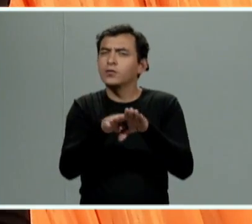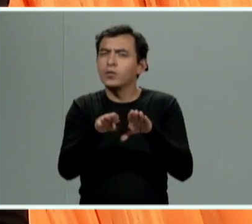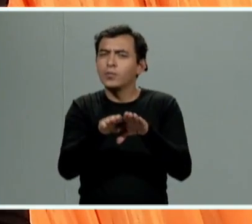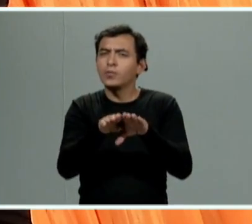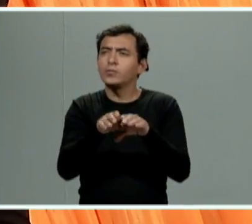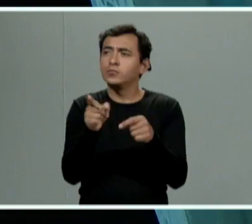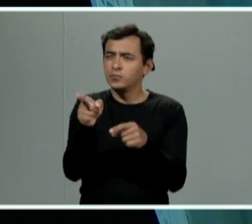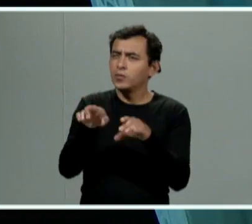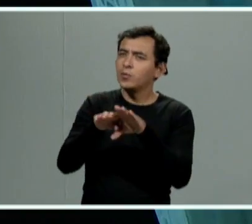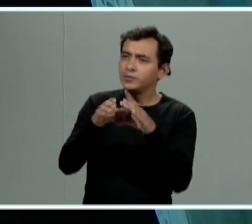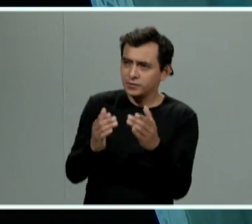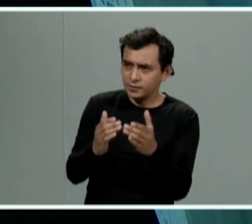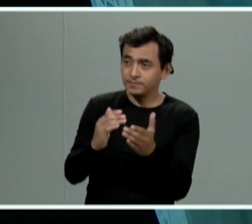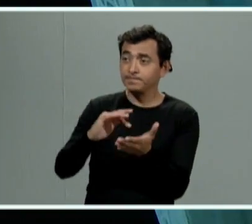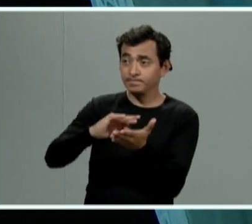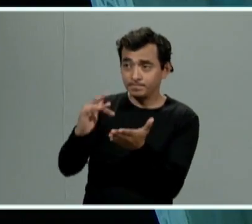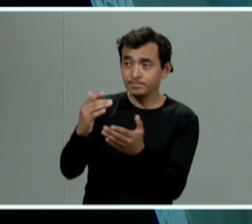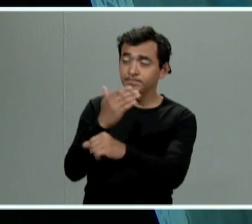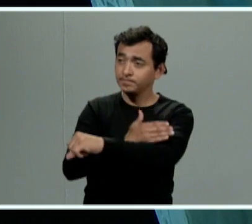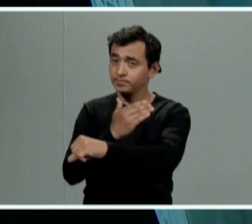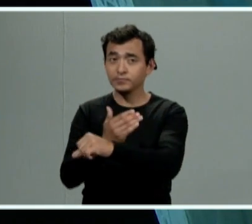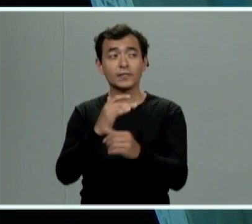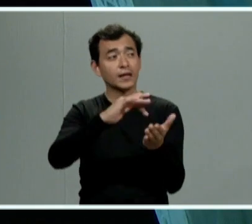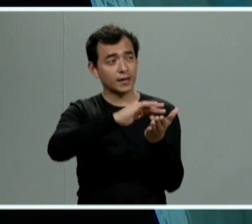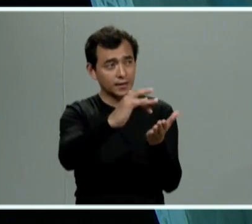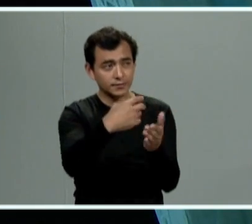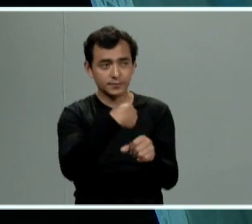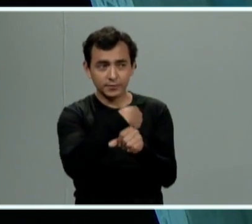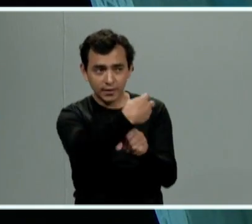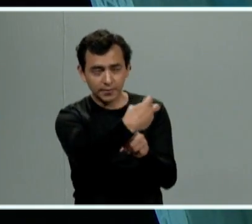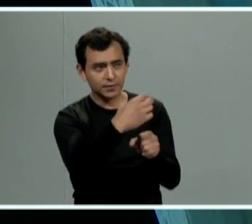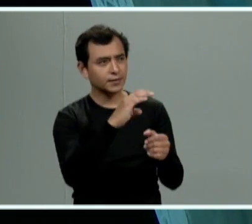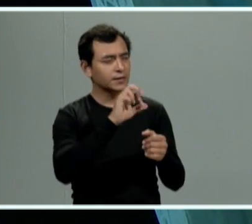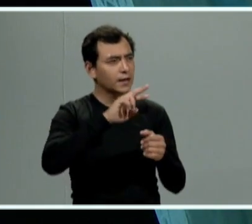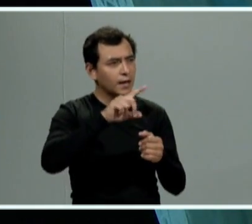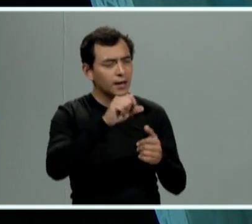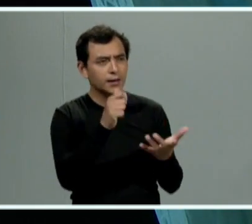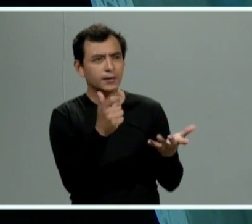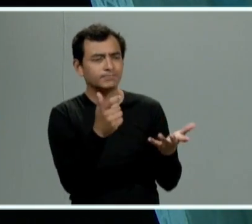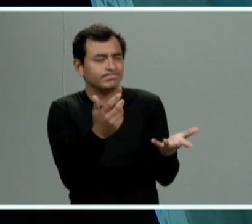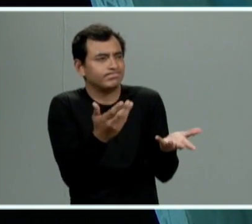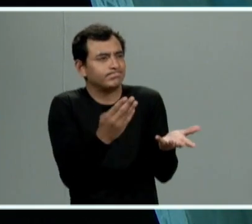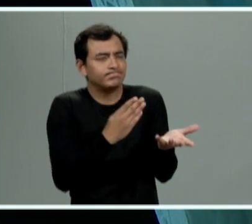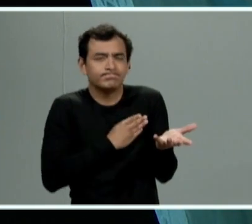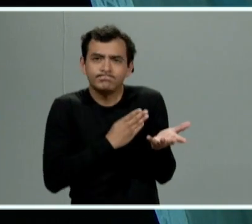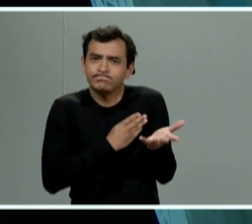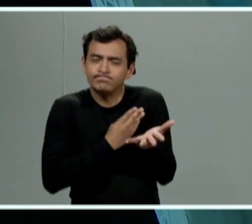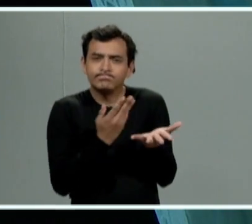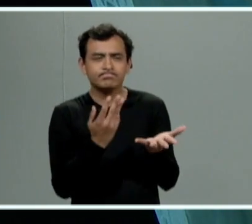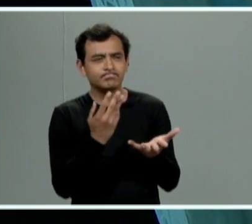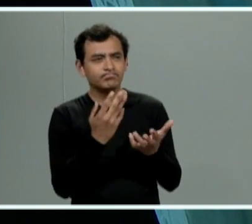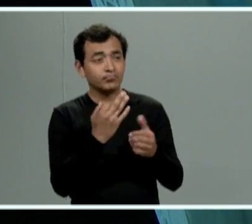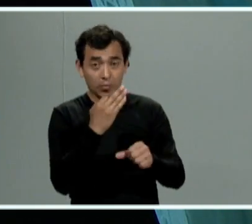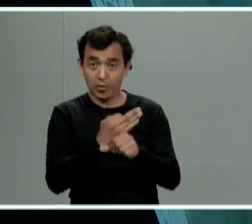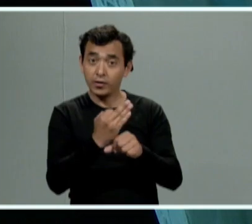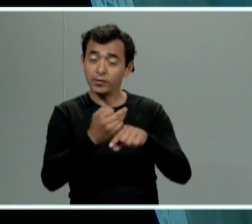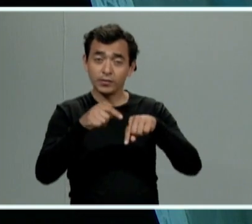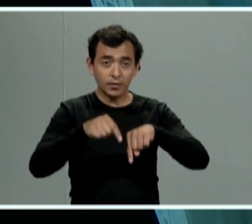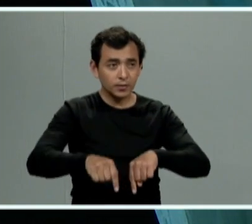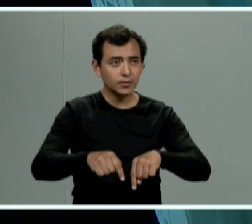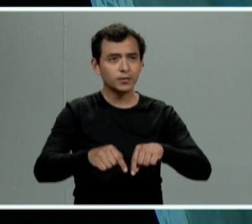estás gracias por acompañarnos antes que nada gracias por la invitación carla y bueno pues este estamos aquí